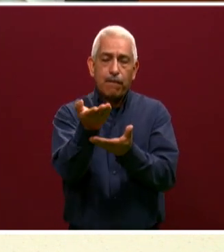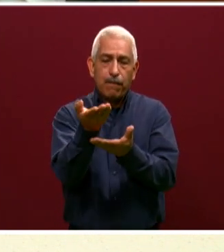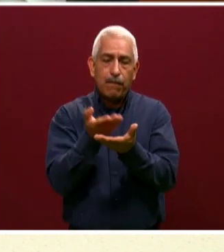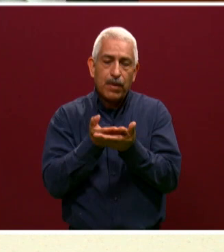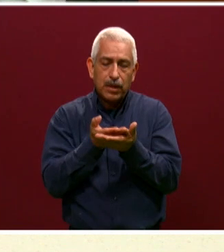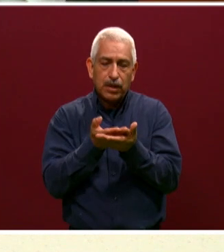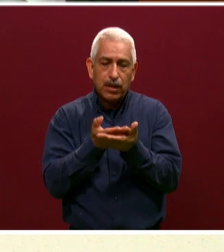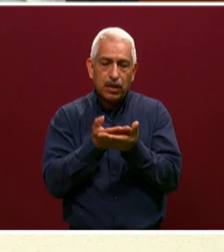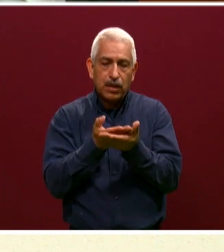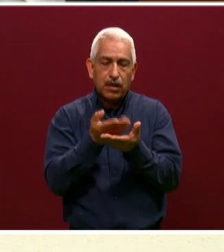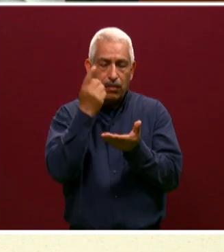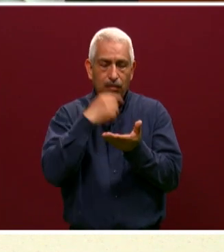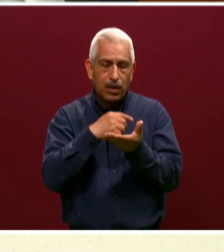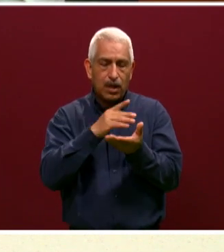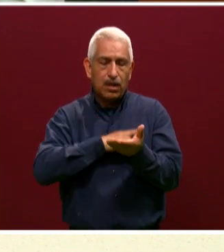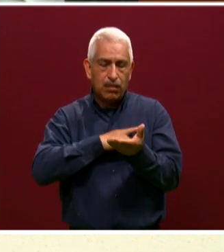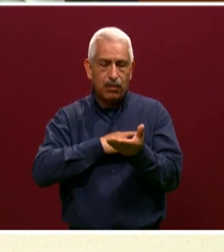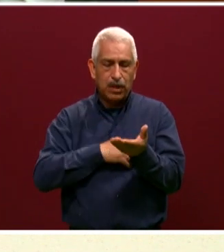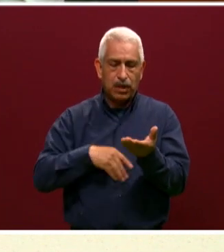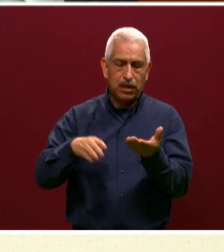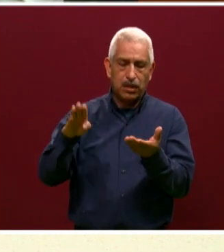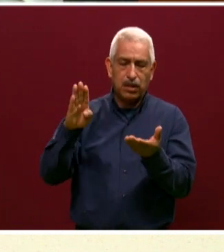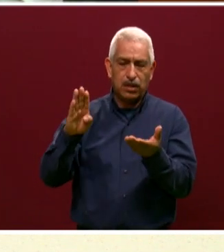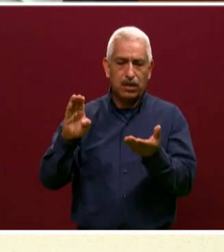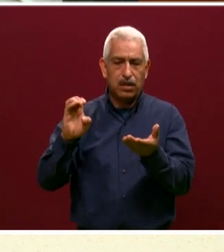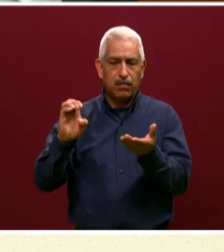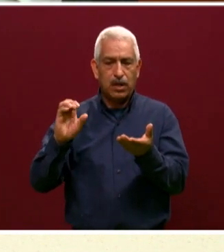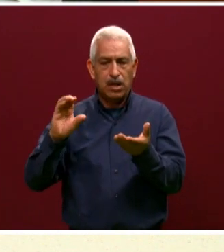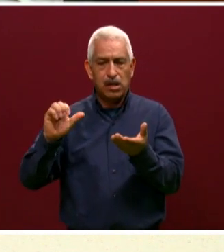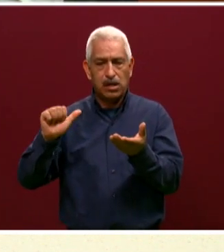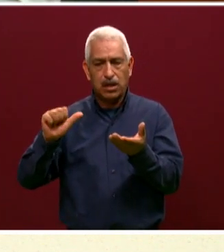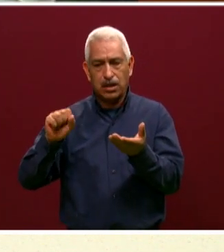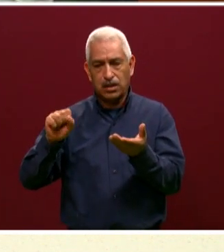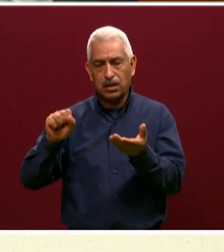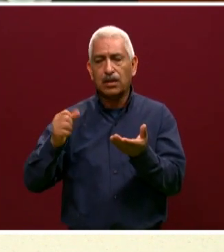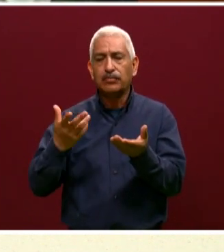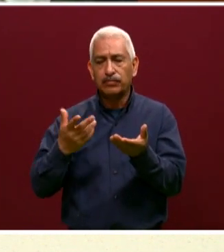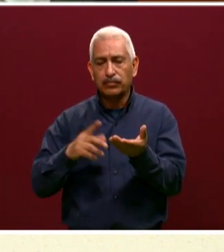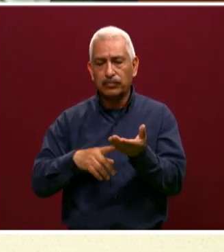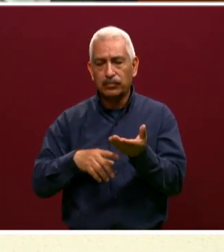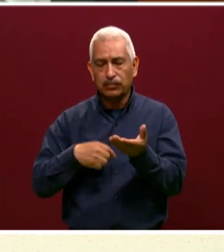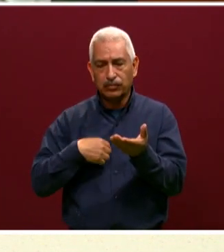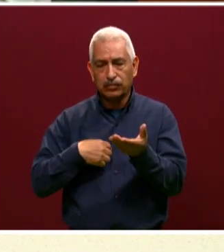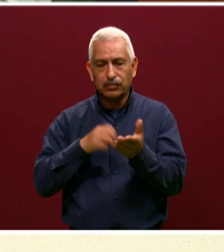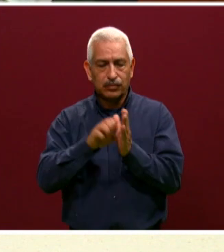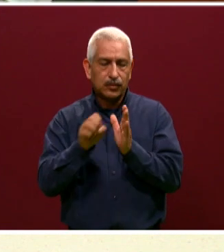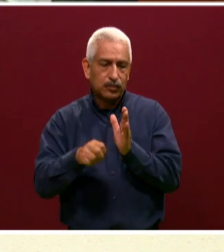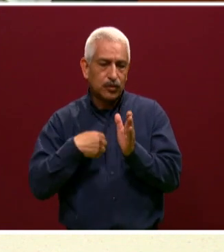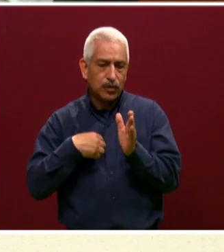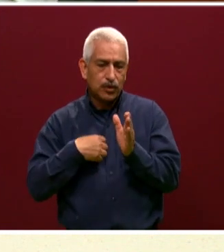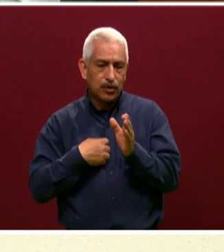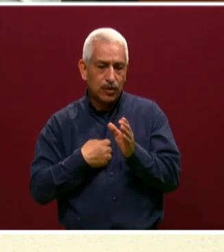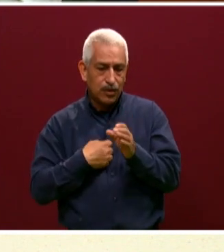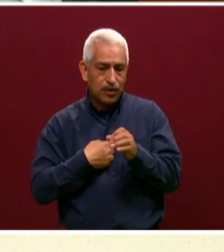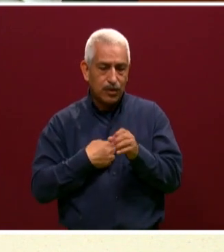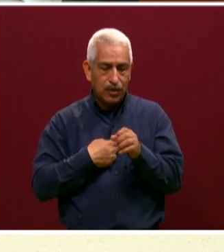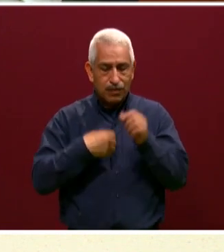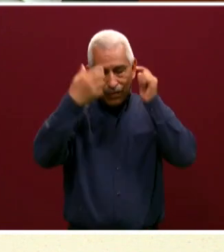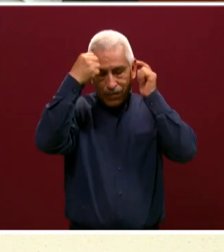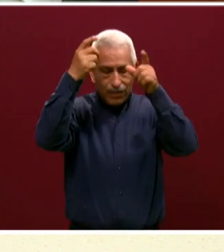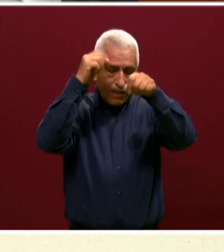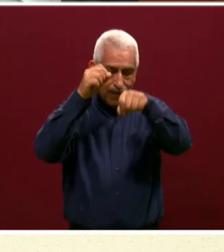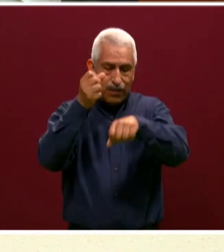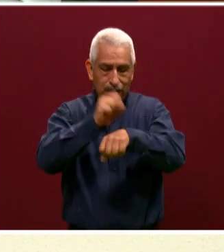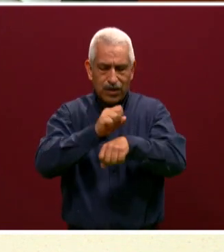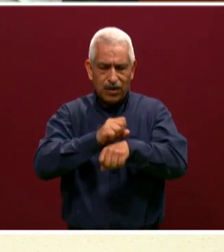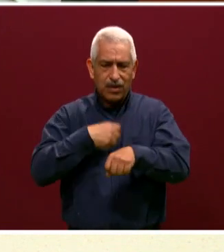simples, ¿no? Si la excelencia académica… Por ejemplo, salió un estudiante de secundaria con un promedio de 9.5 por